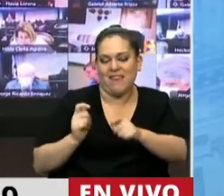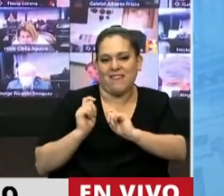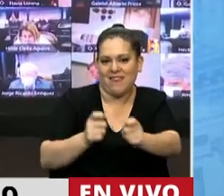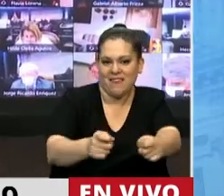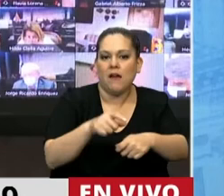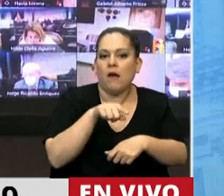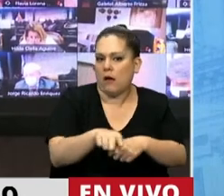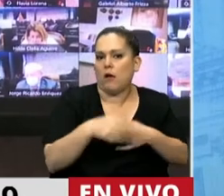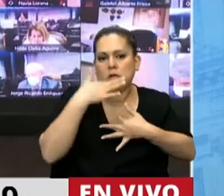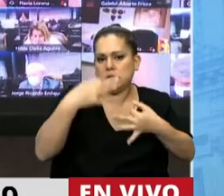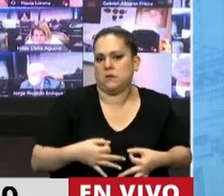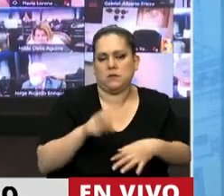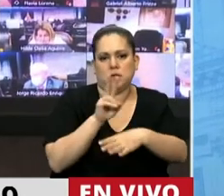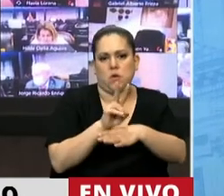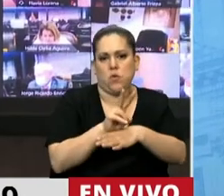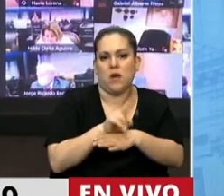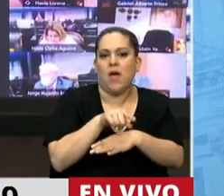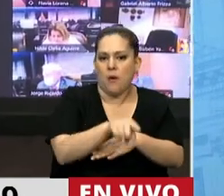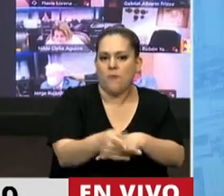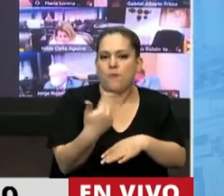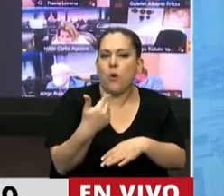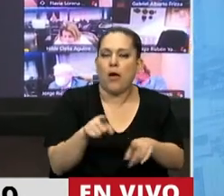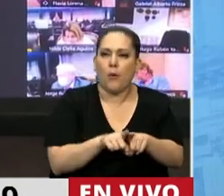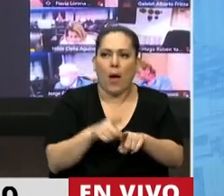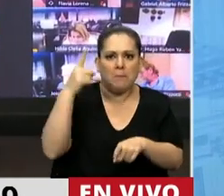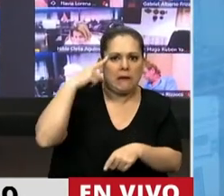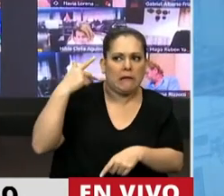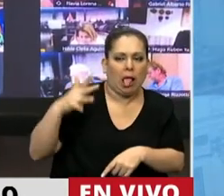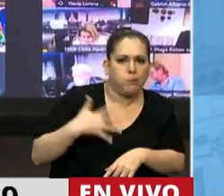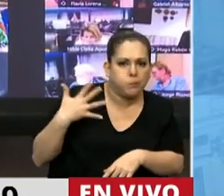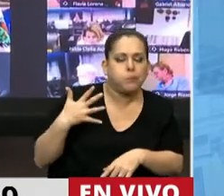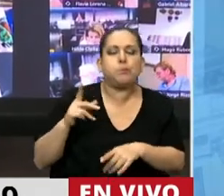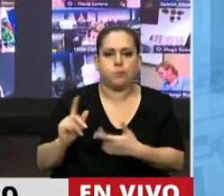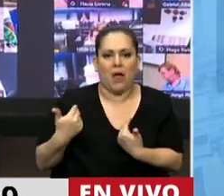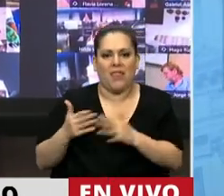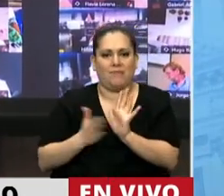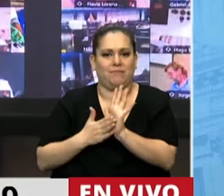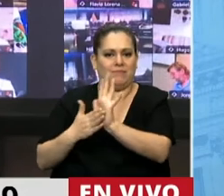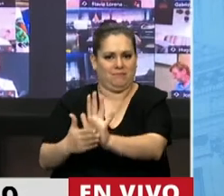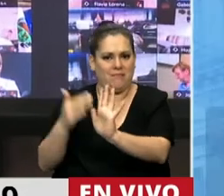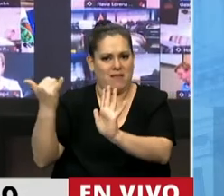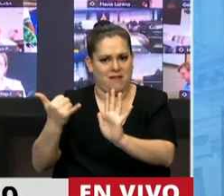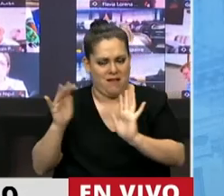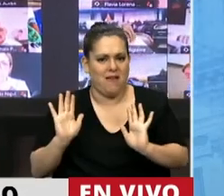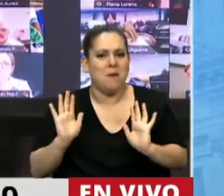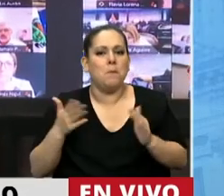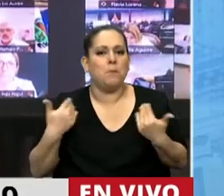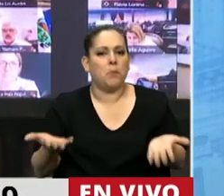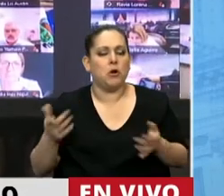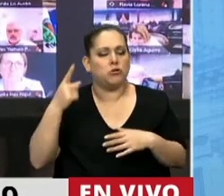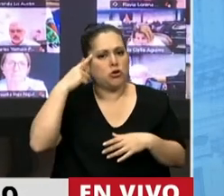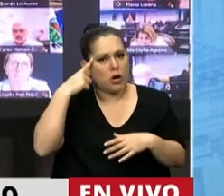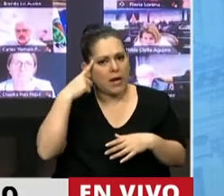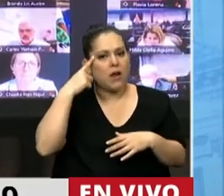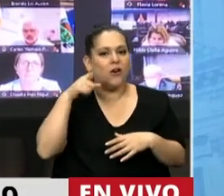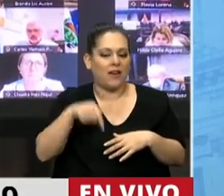legítima. Y asimismo pueden probar la mala fe del tercero que contrata con el donatario. Por eso, señor presidente, creo